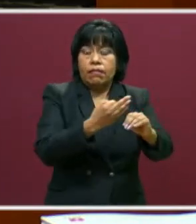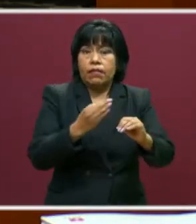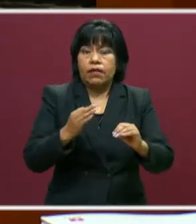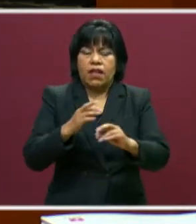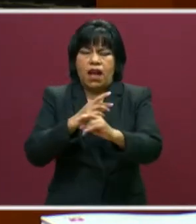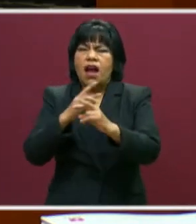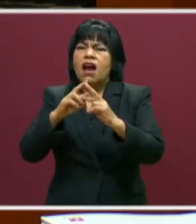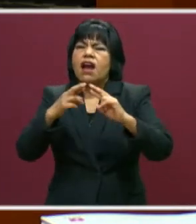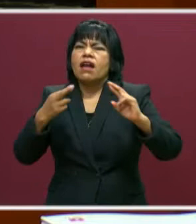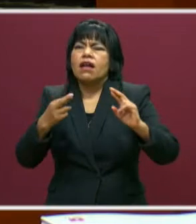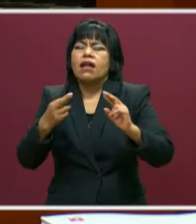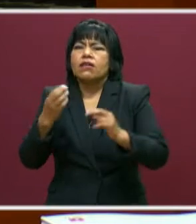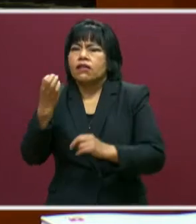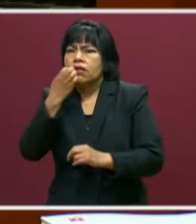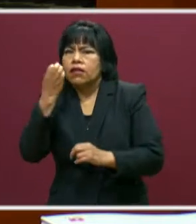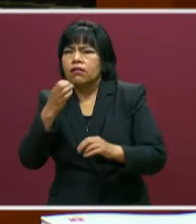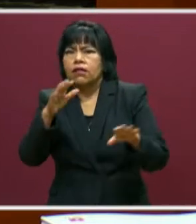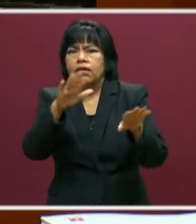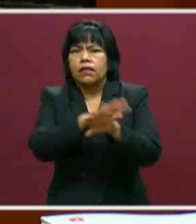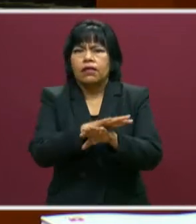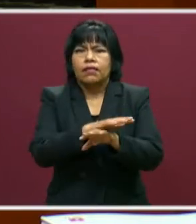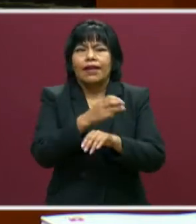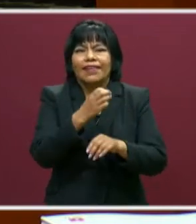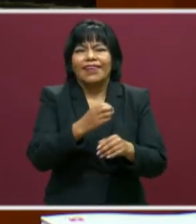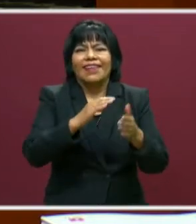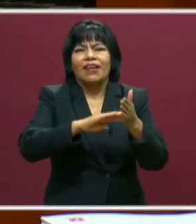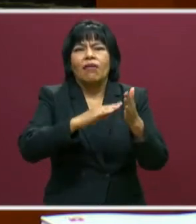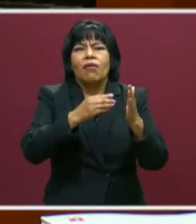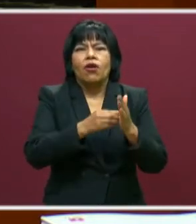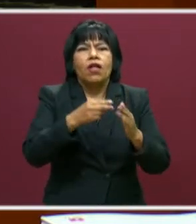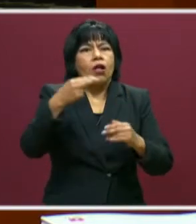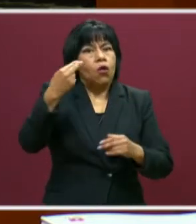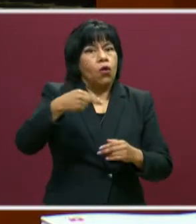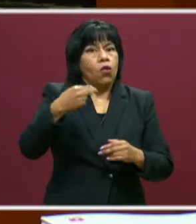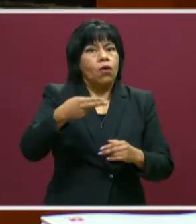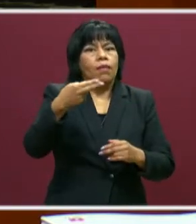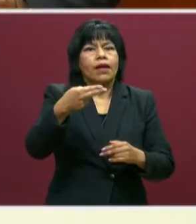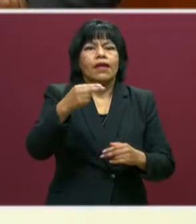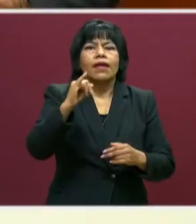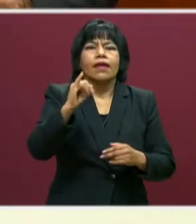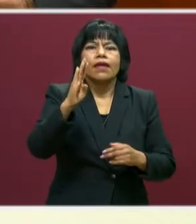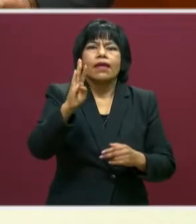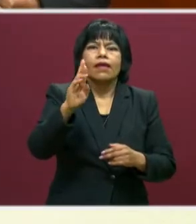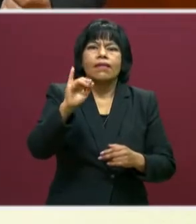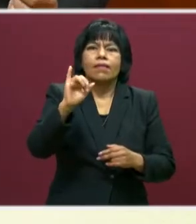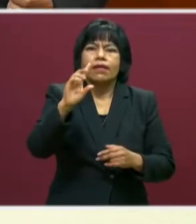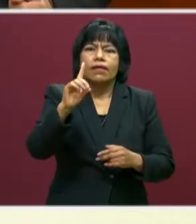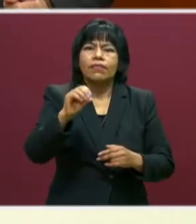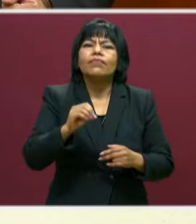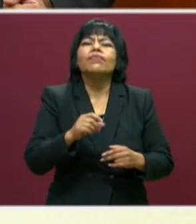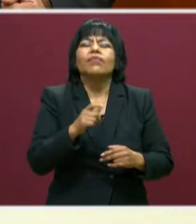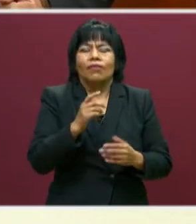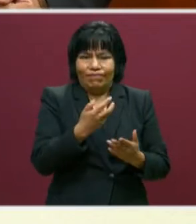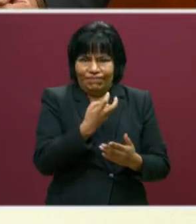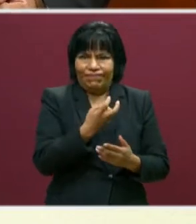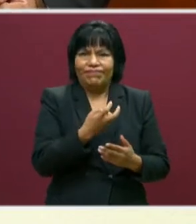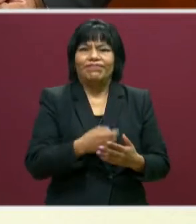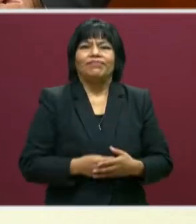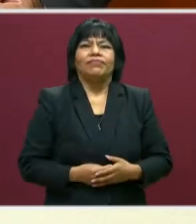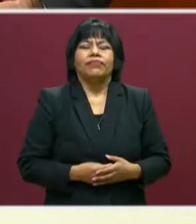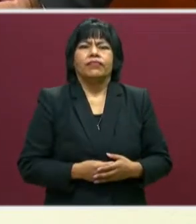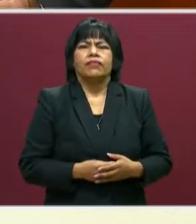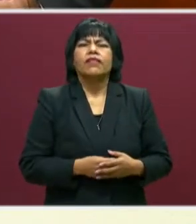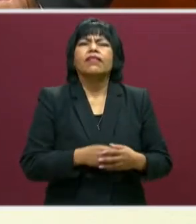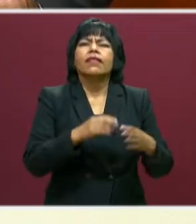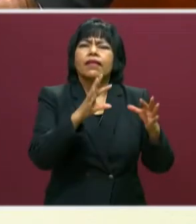cambian. Y a eso le hemos denominado modelo híbrido. Así es. Y bueno, pues vamos a comenzar diciendo que